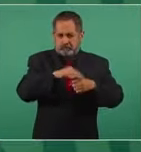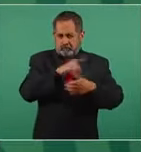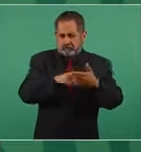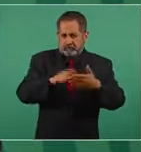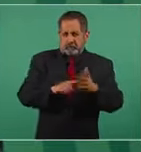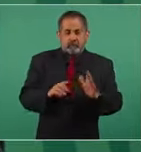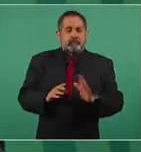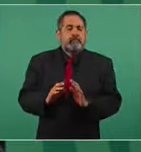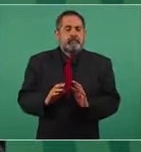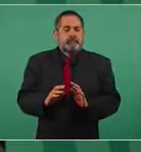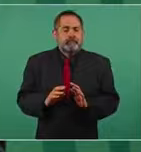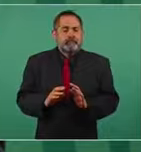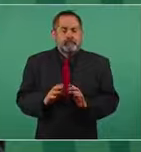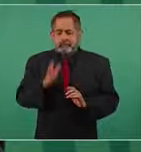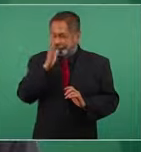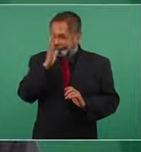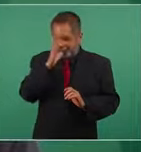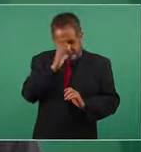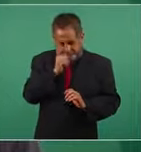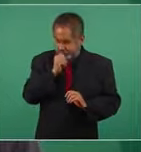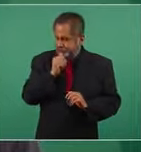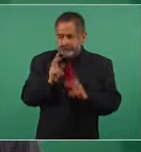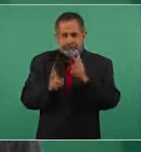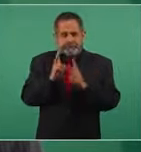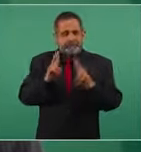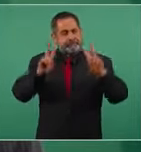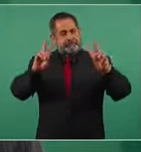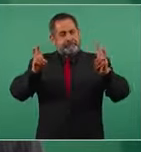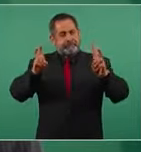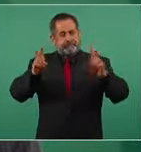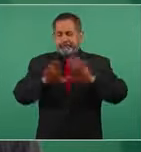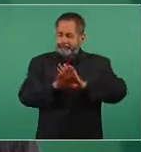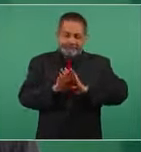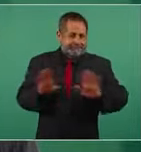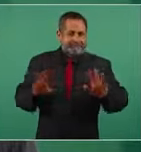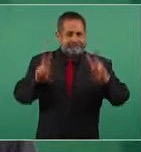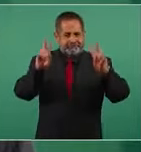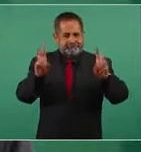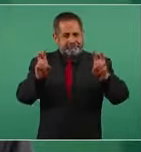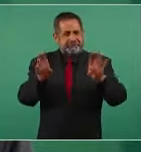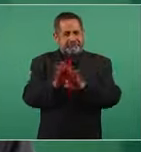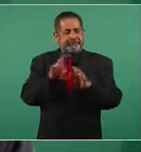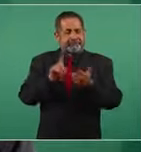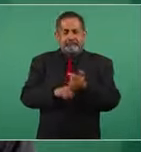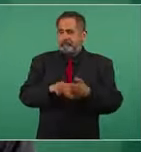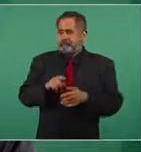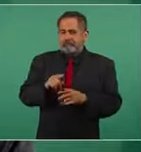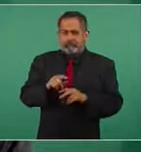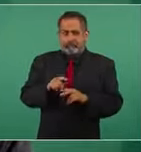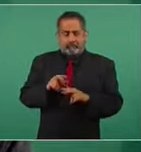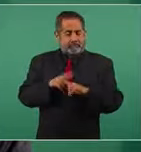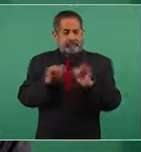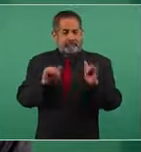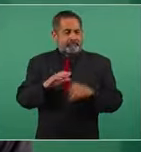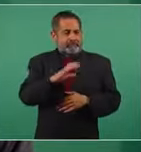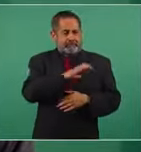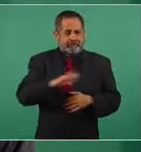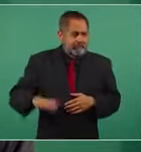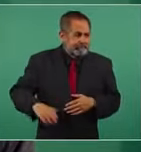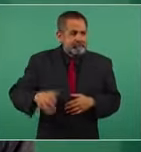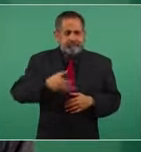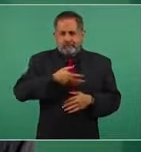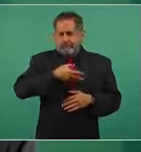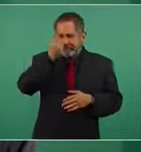Entonces, no se pueden tratar temas ya por parte de los candidatos, de los